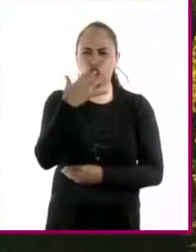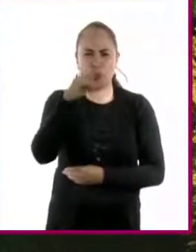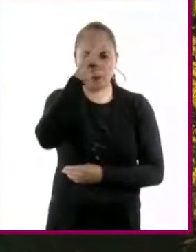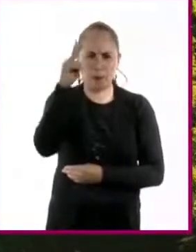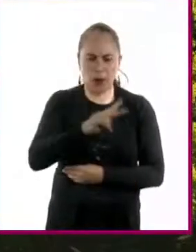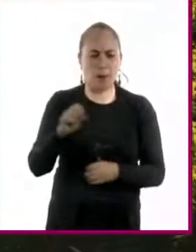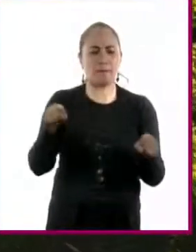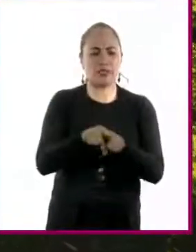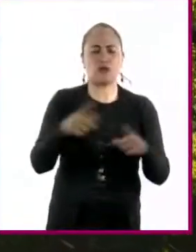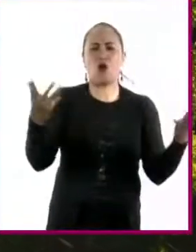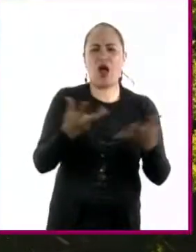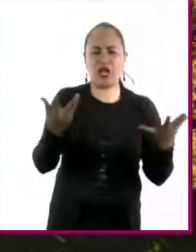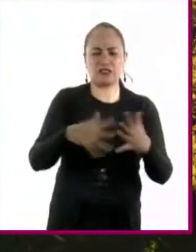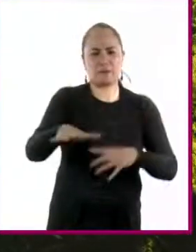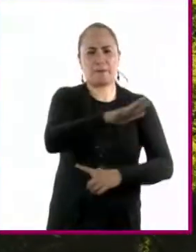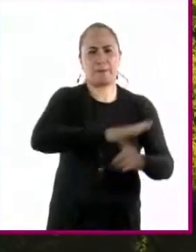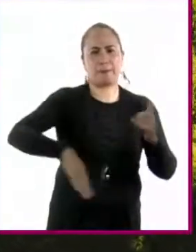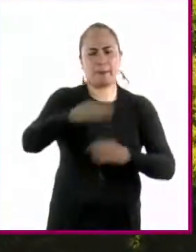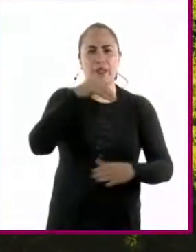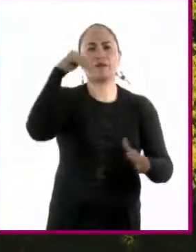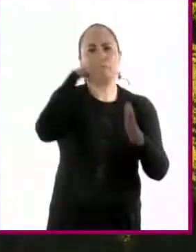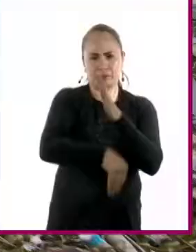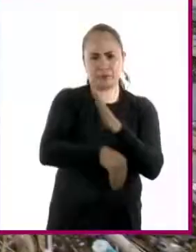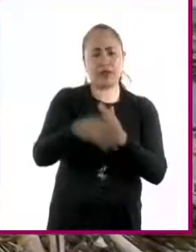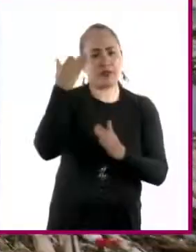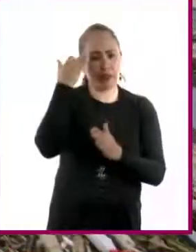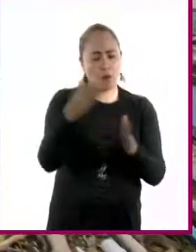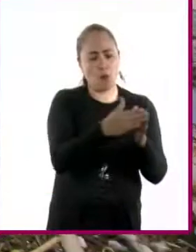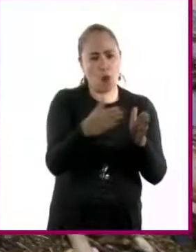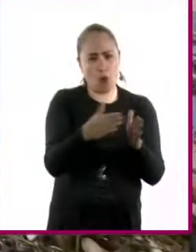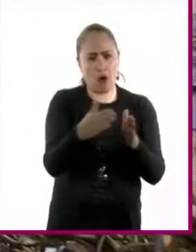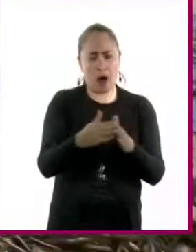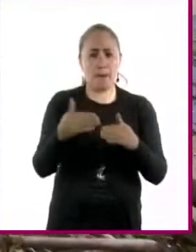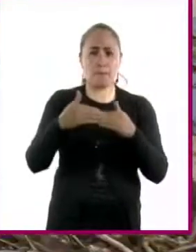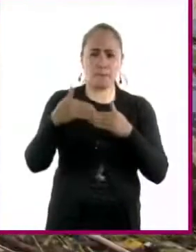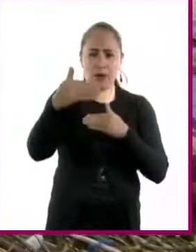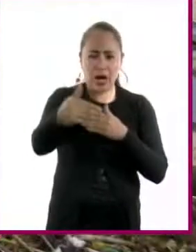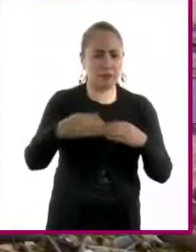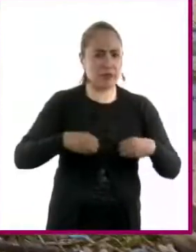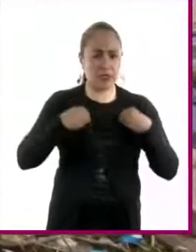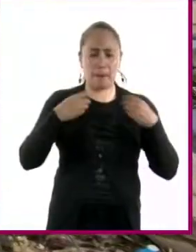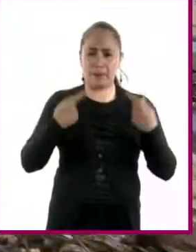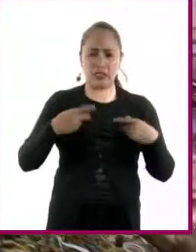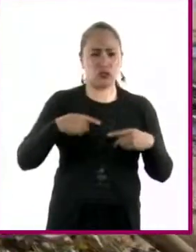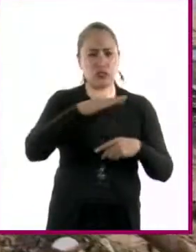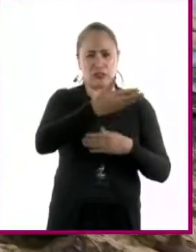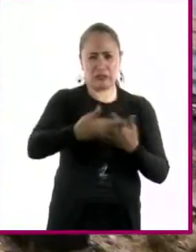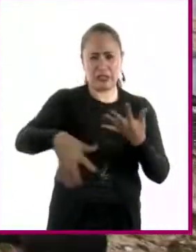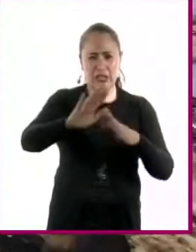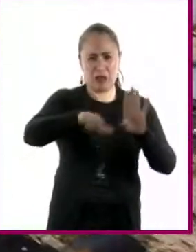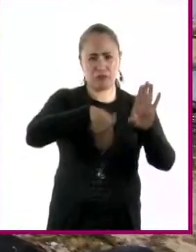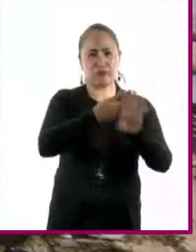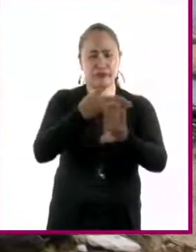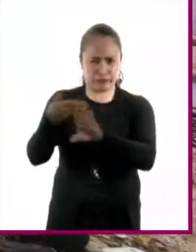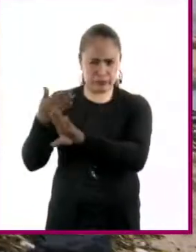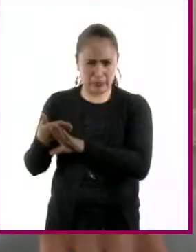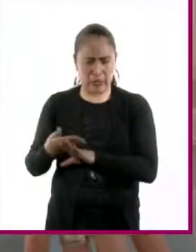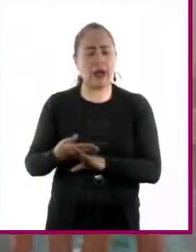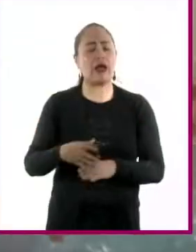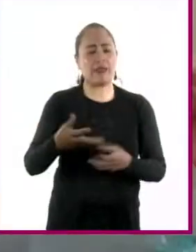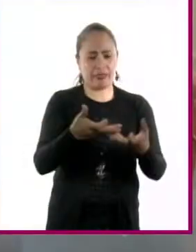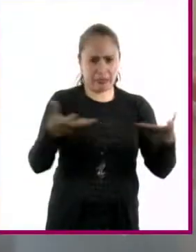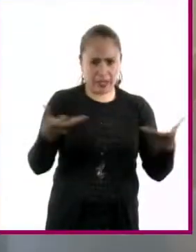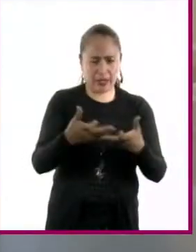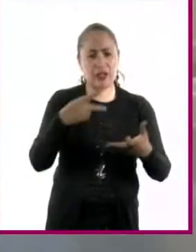destruyen o dañan el medio ambiente y a corto o largo plazo dañan también la vida de las personas. Por esta razón, los derechos de la tierra